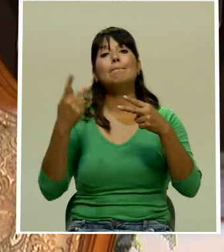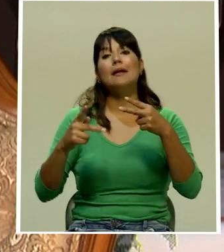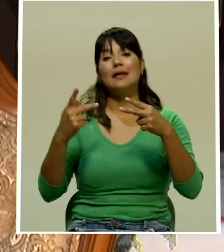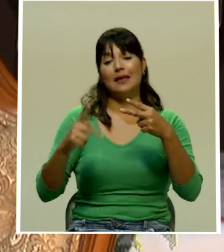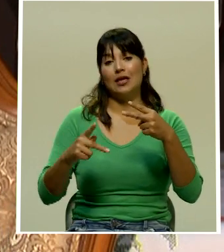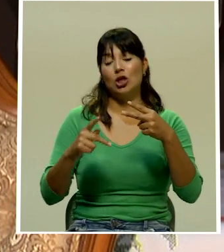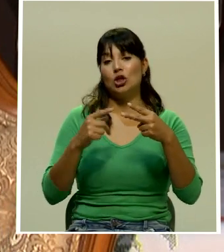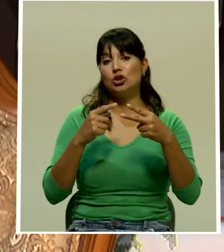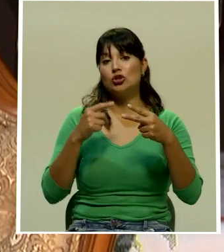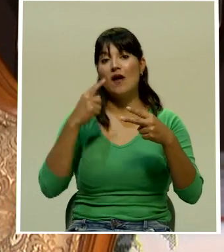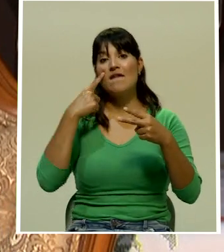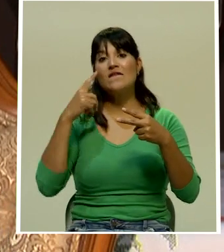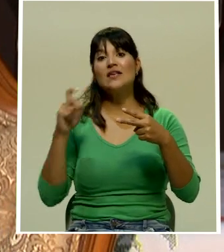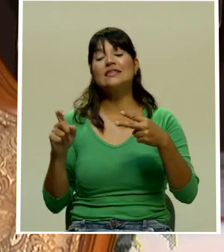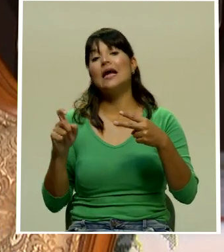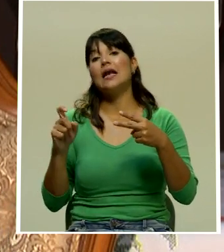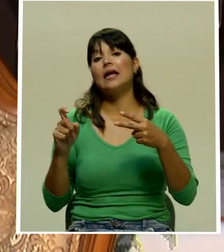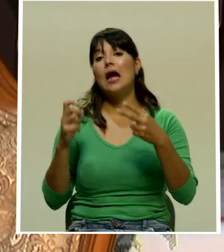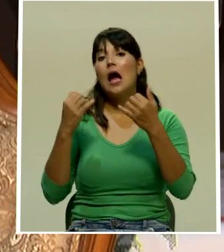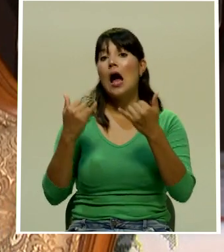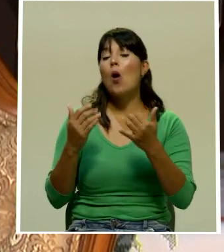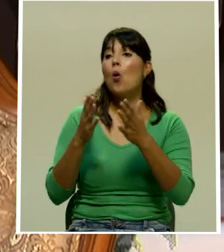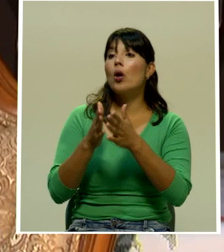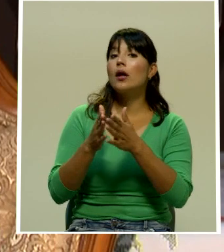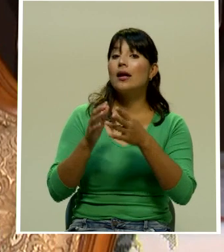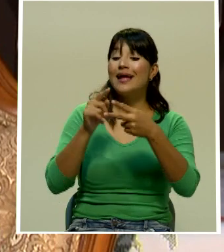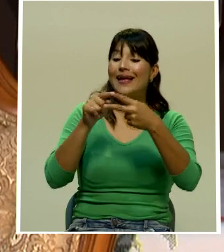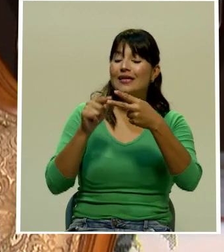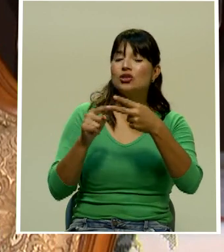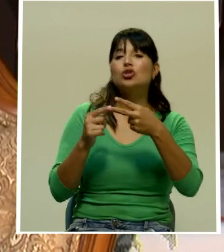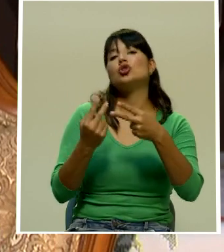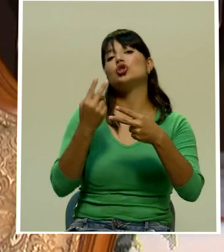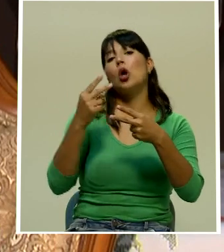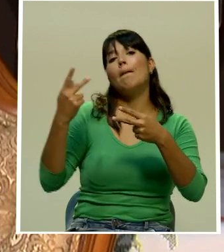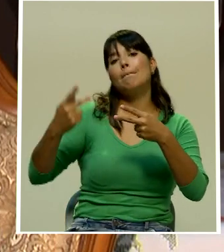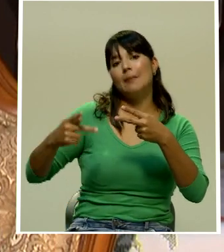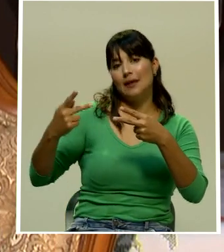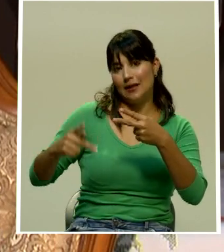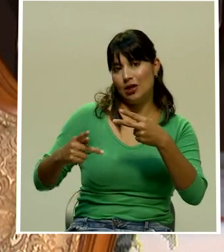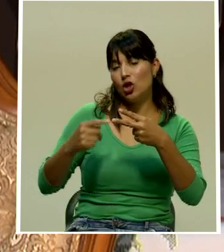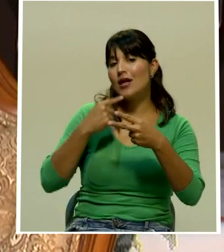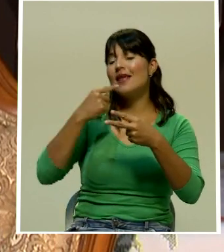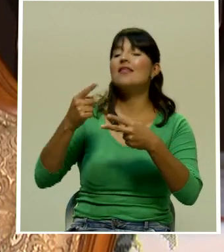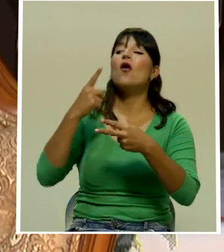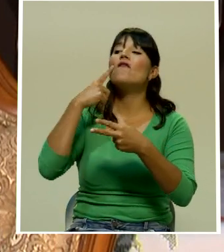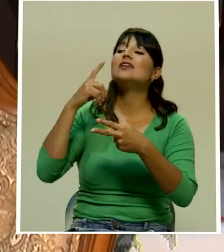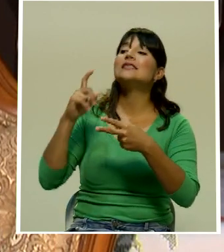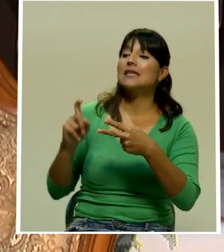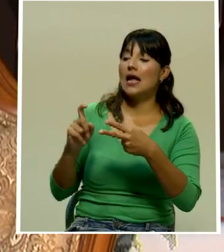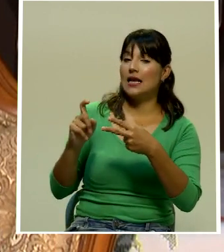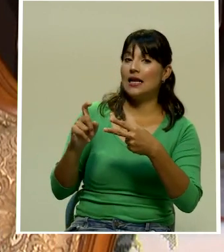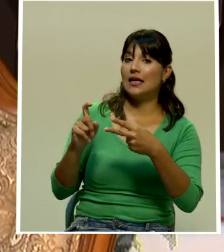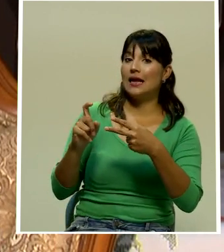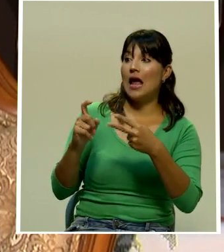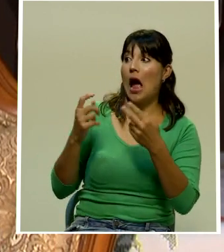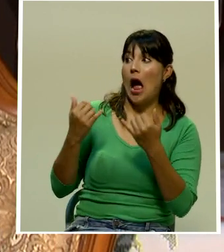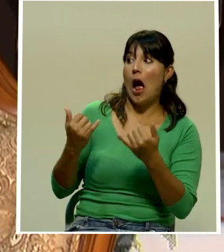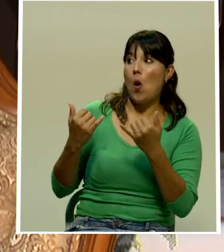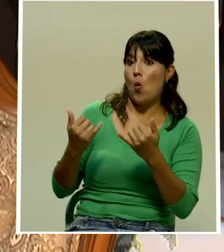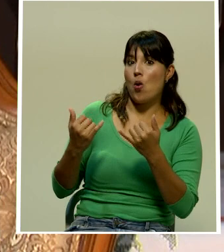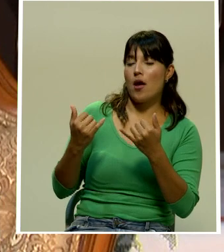argumentando para solicitar las cinco medidas cautelares que ellos pidieron al juzgado penal para estas tres